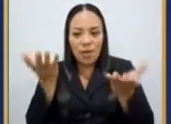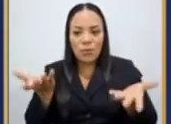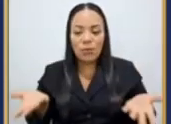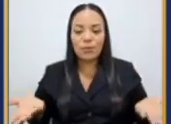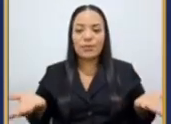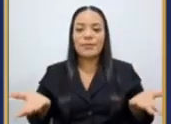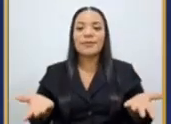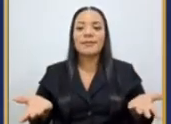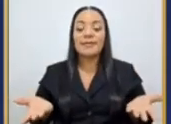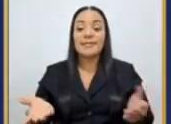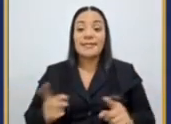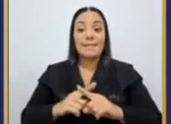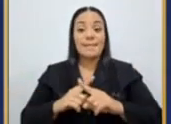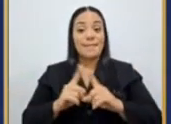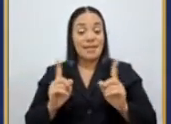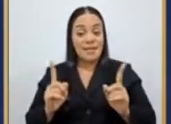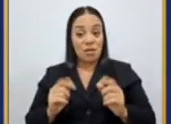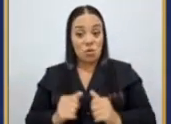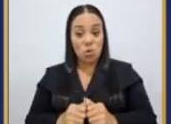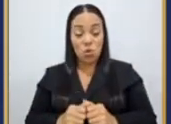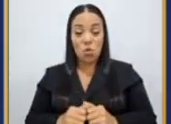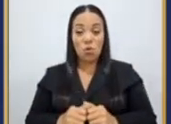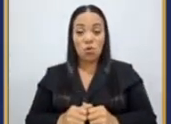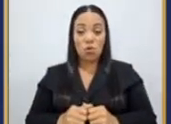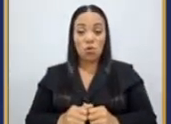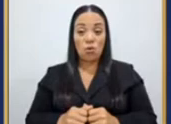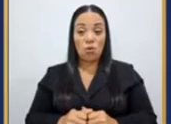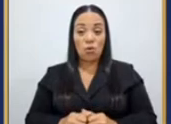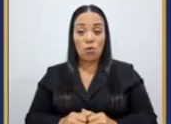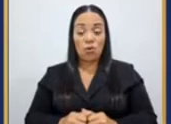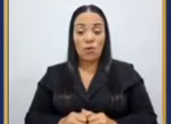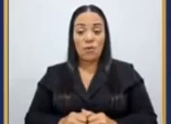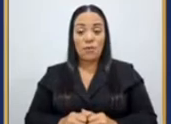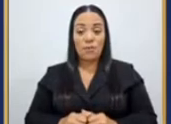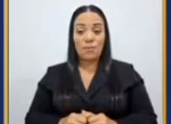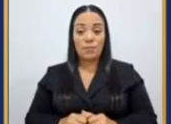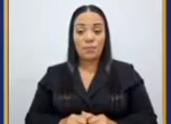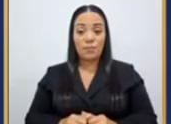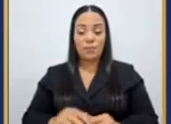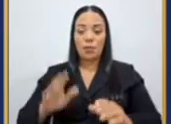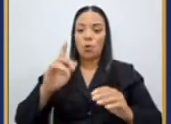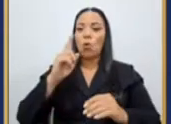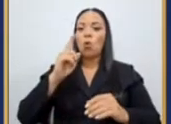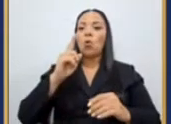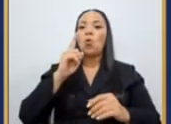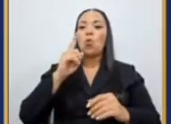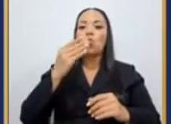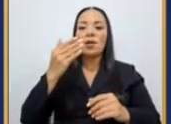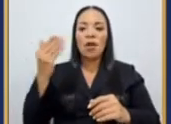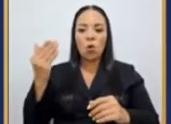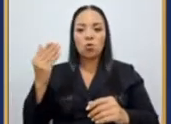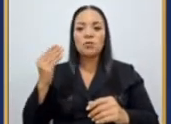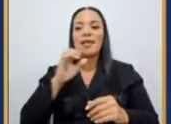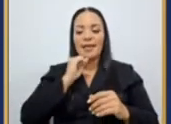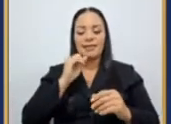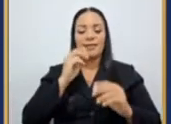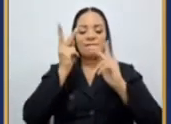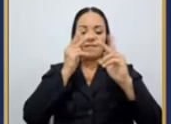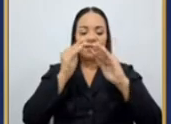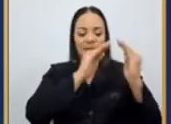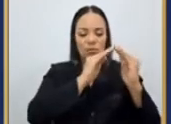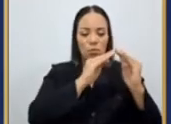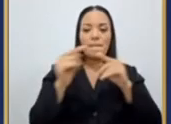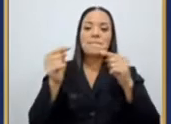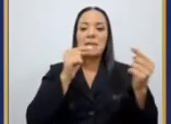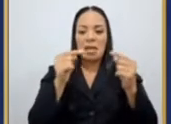Pero de ahí, de pelearse con un vecino, a matarlo, de pelearse con un vecino sobre